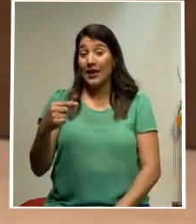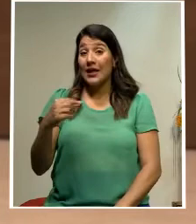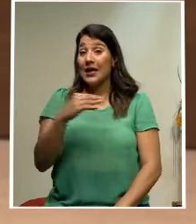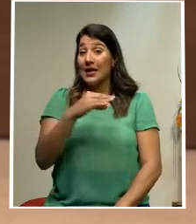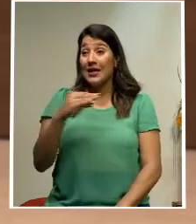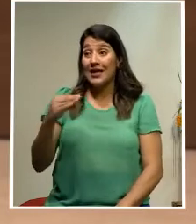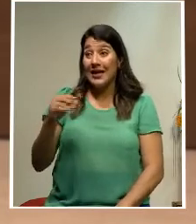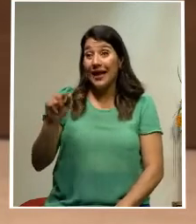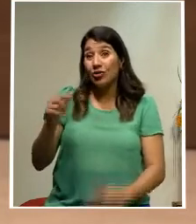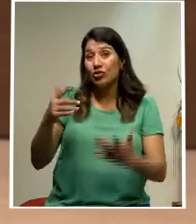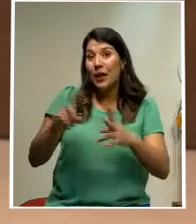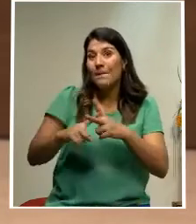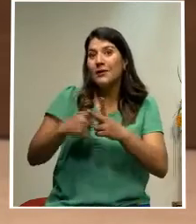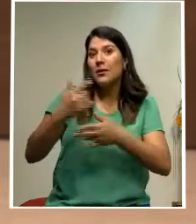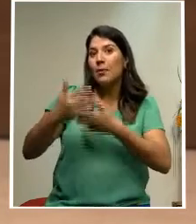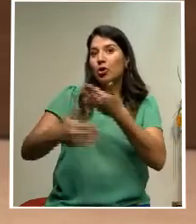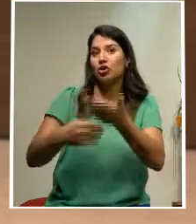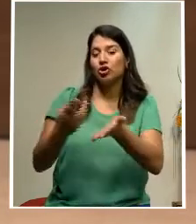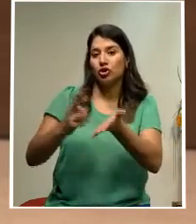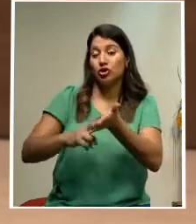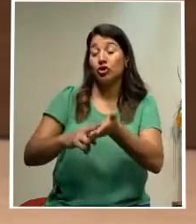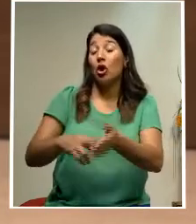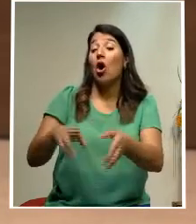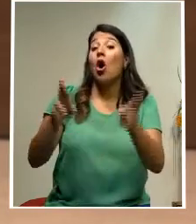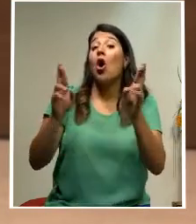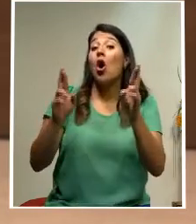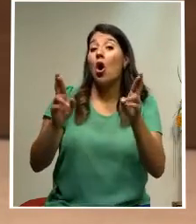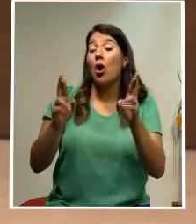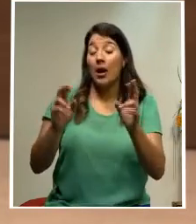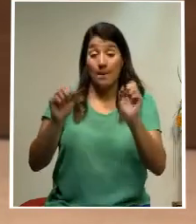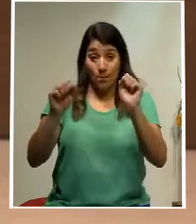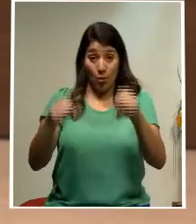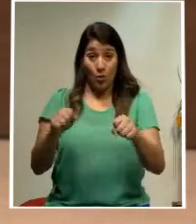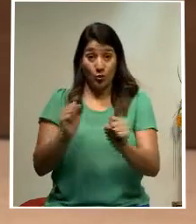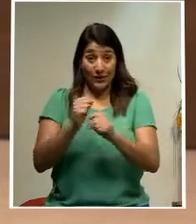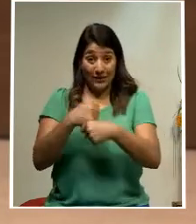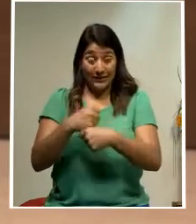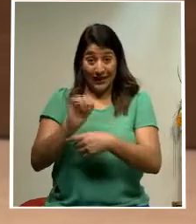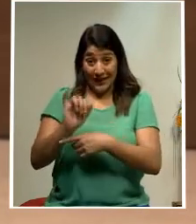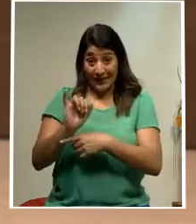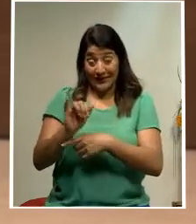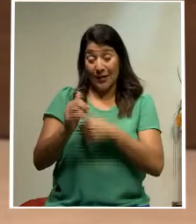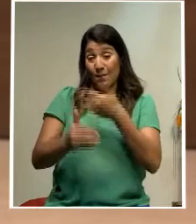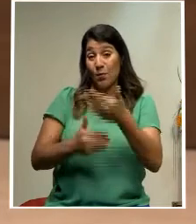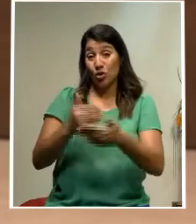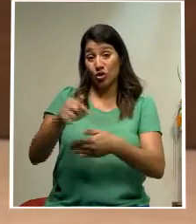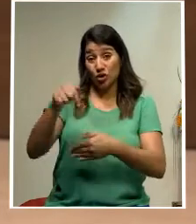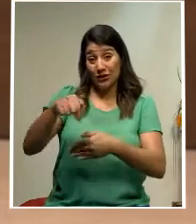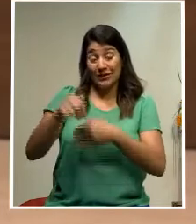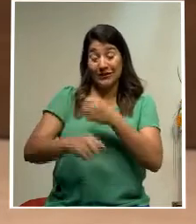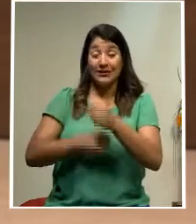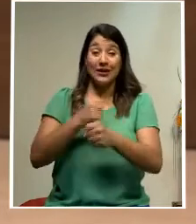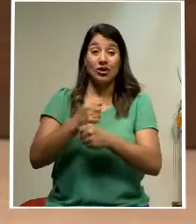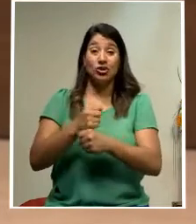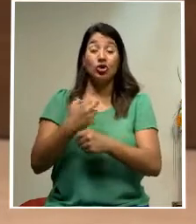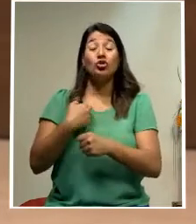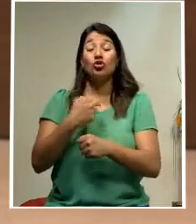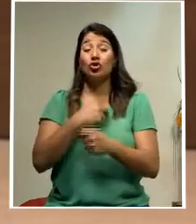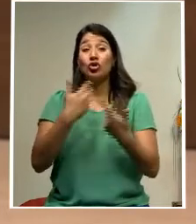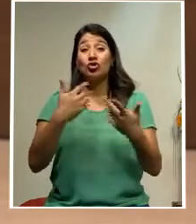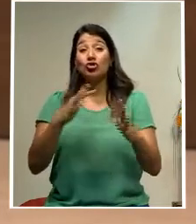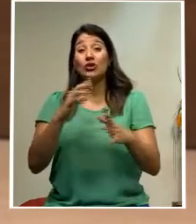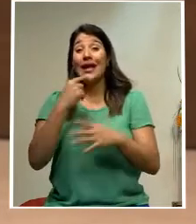a licitación. Esperamos que salga. Ojalá se pueda hacer ese ejercicio este año. Le hemos advertido